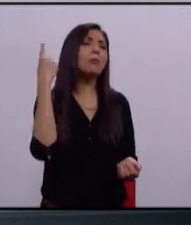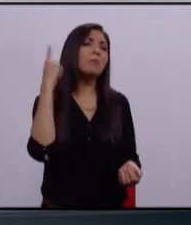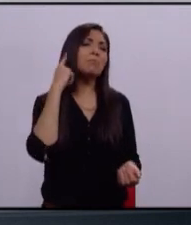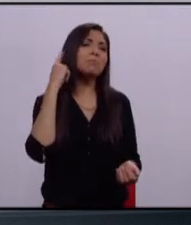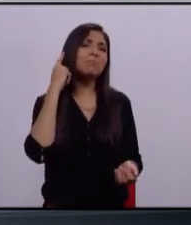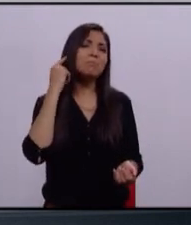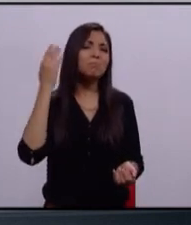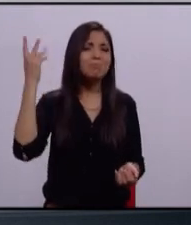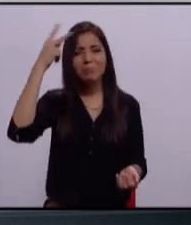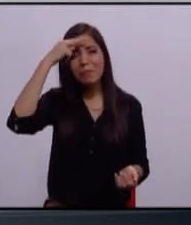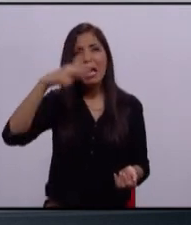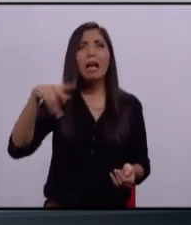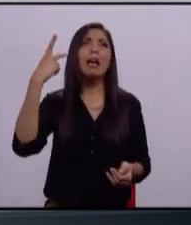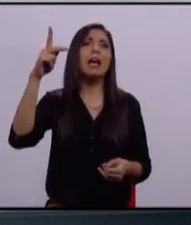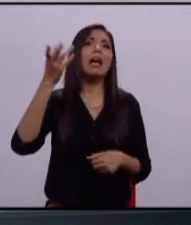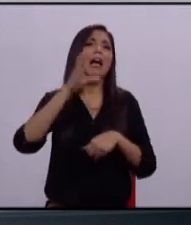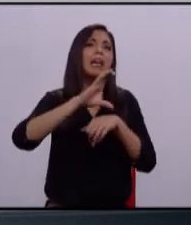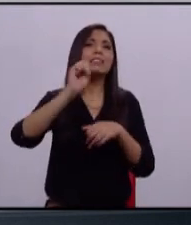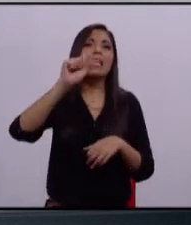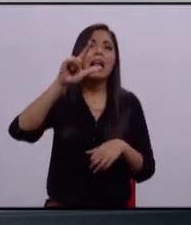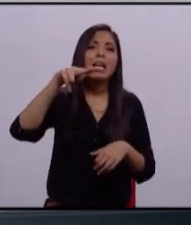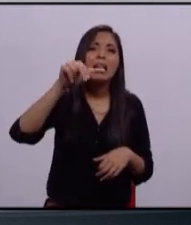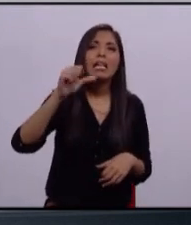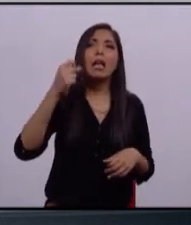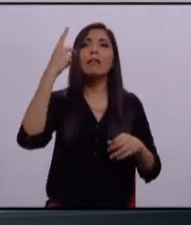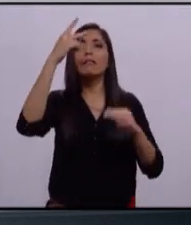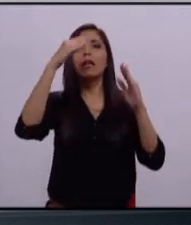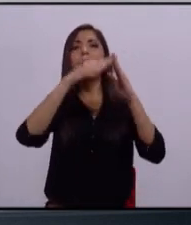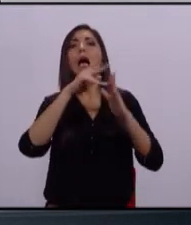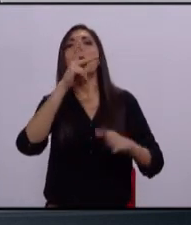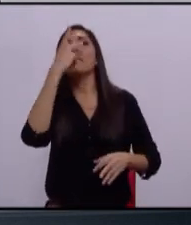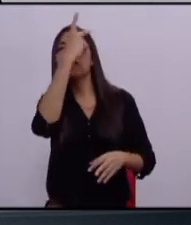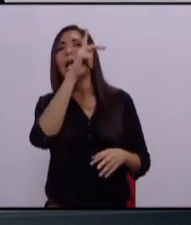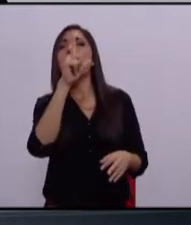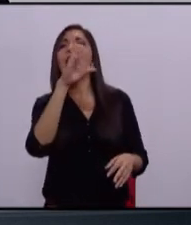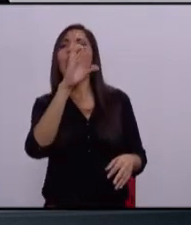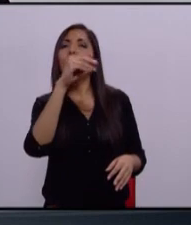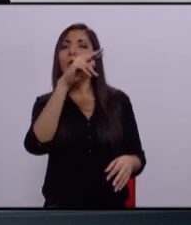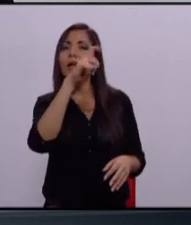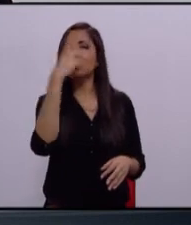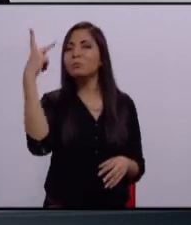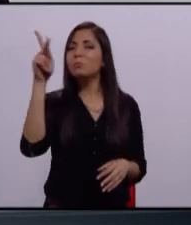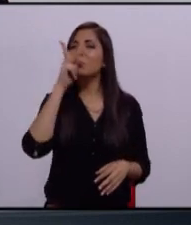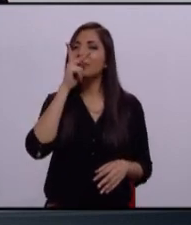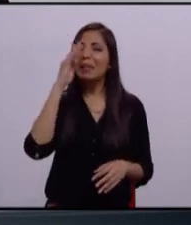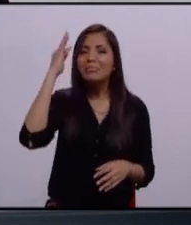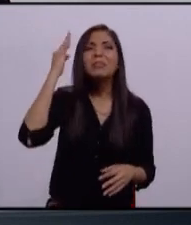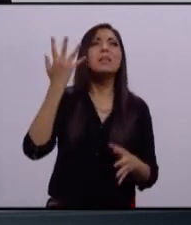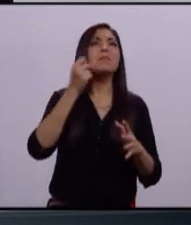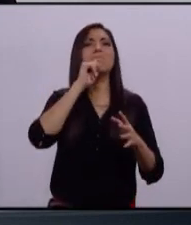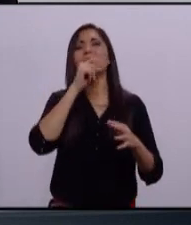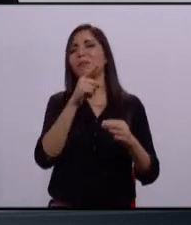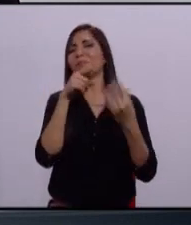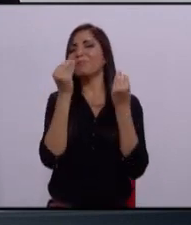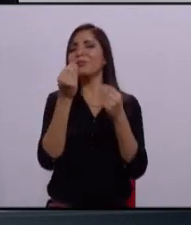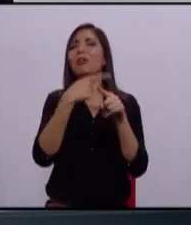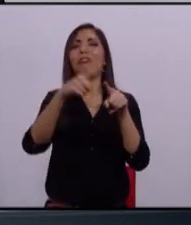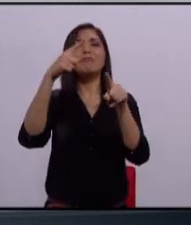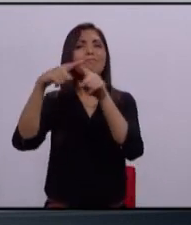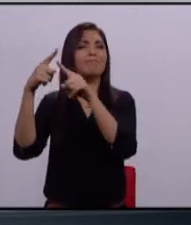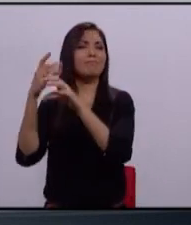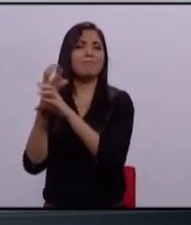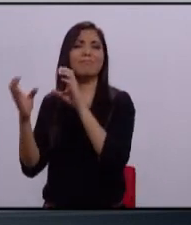Moreira, el caso de Salinas, el caso de la Casa Blanca, de Papá Leónel y una infinidad de casos de corrupción, que,